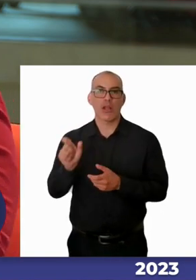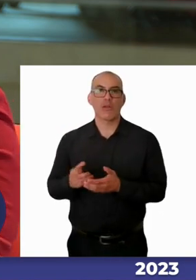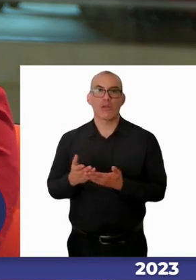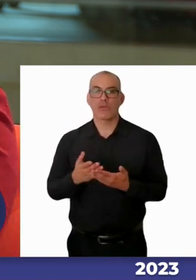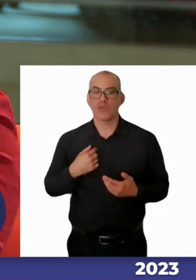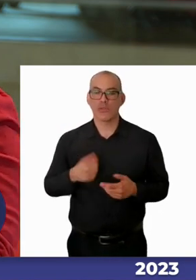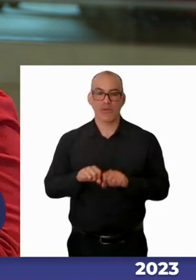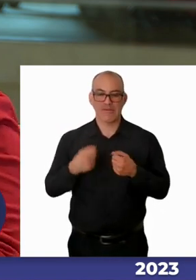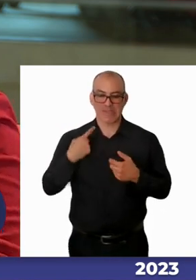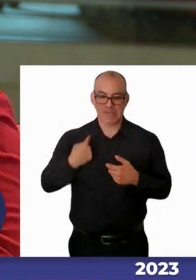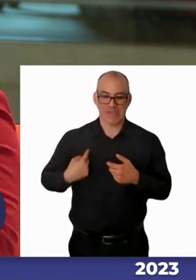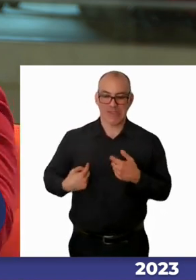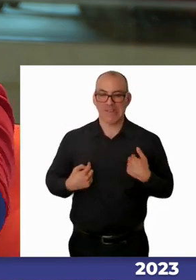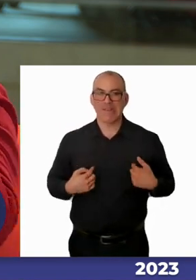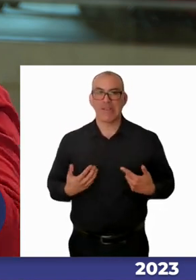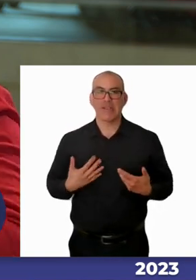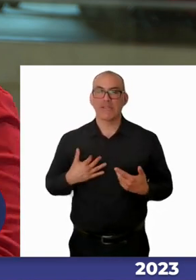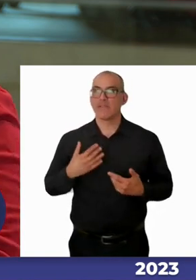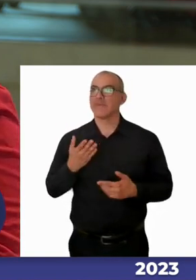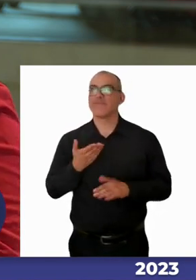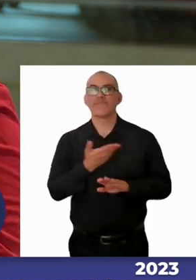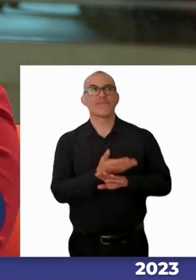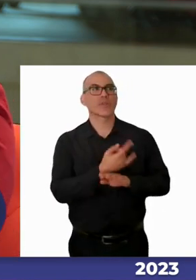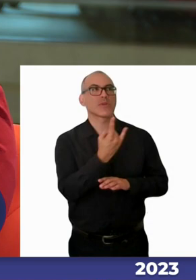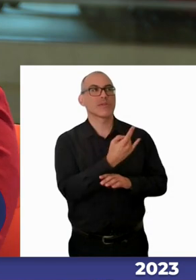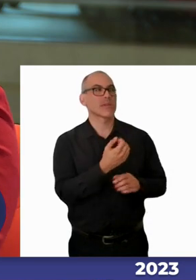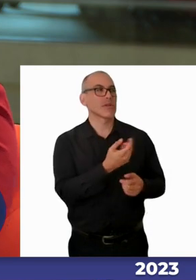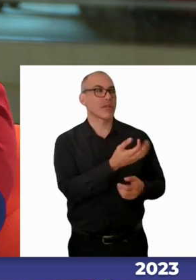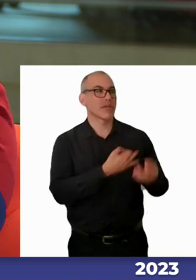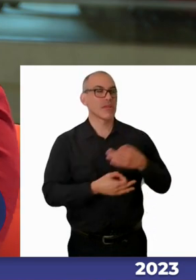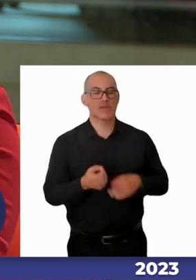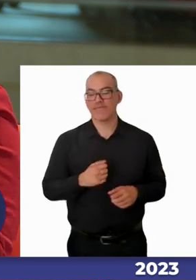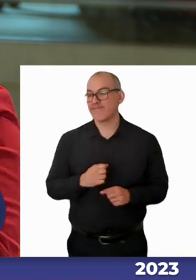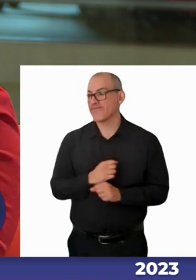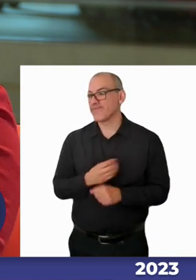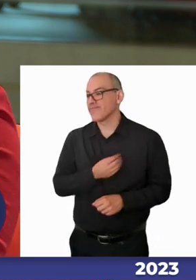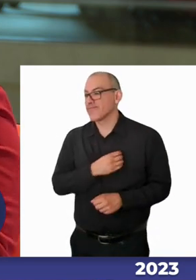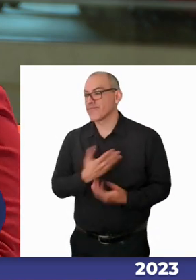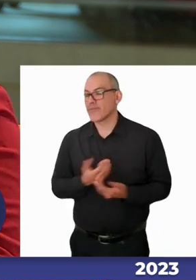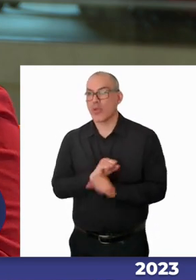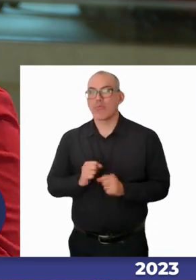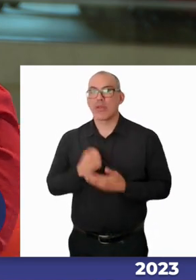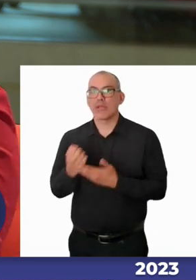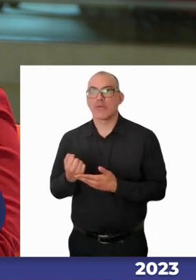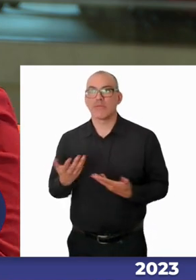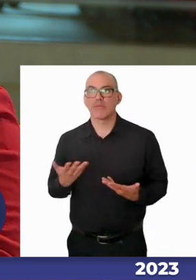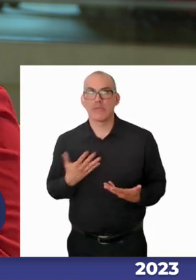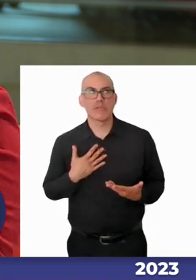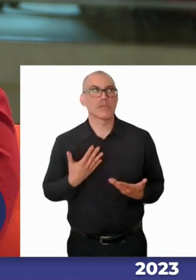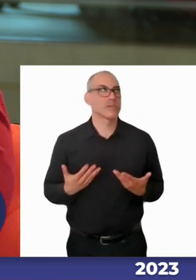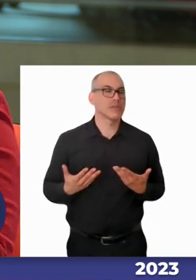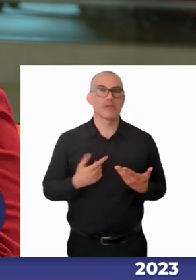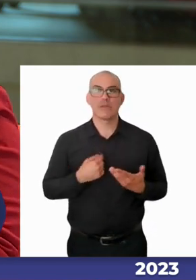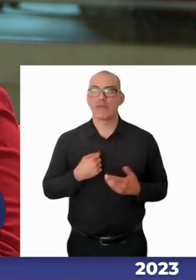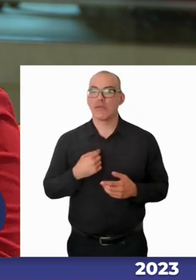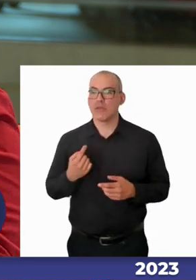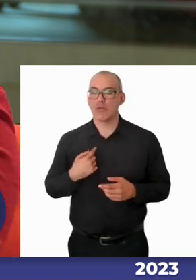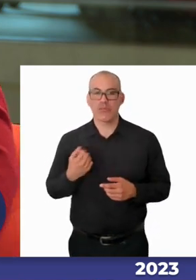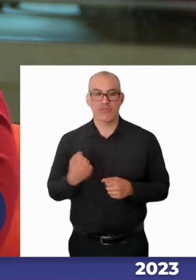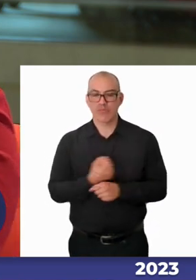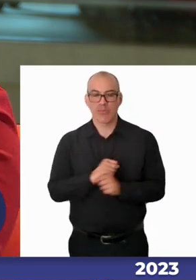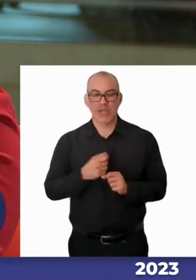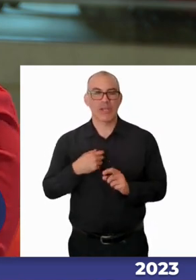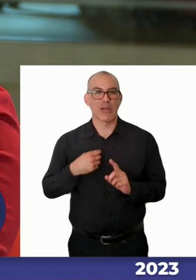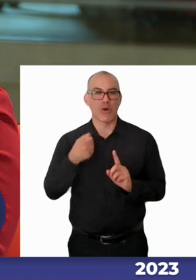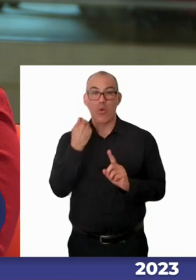universidad no podemos hacer nada por ti congelar no podemos pelear por uno qué hacemos necesitamos pelear por ese uno cómo lo hacemos nos